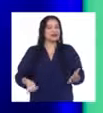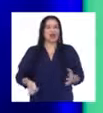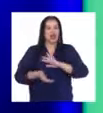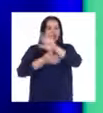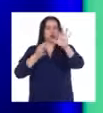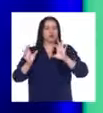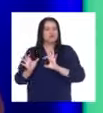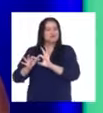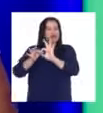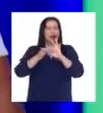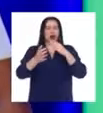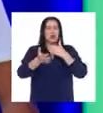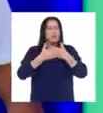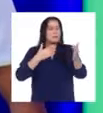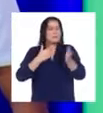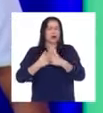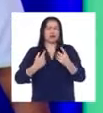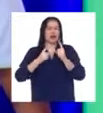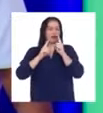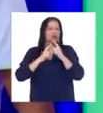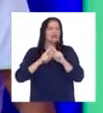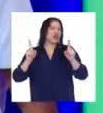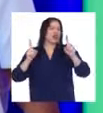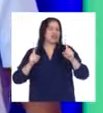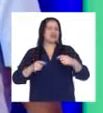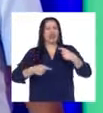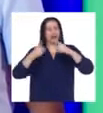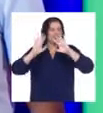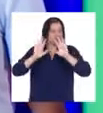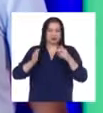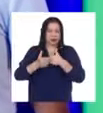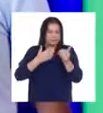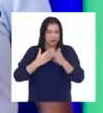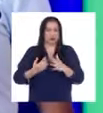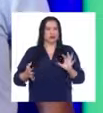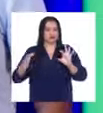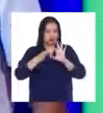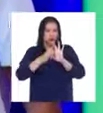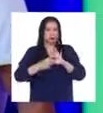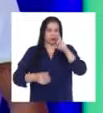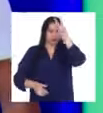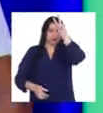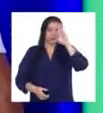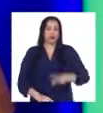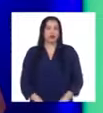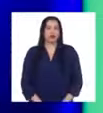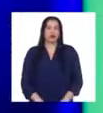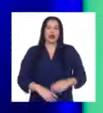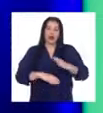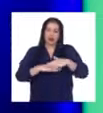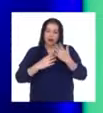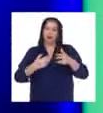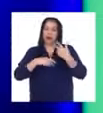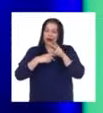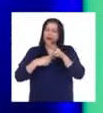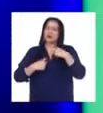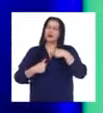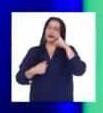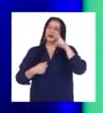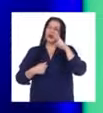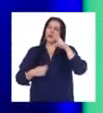hemos unido a pesar de las diferencias, peleas. Y después de tiempo he visto un Perú